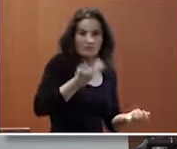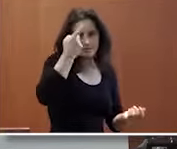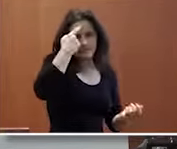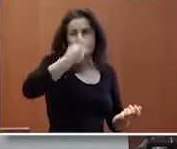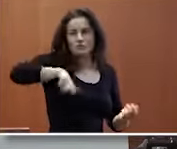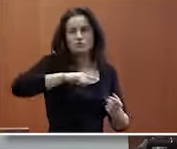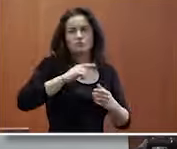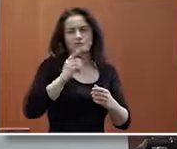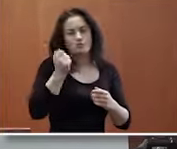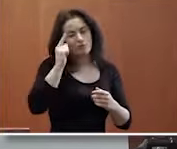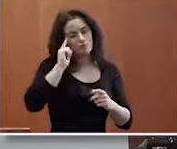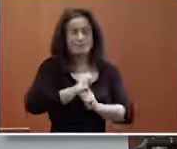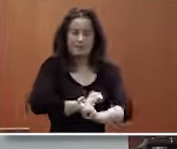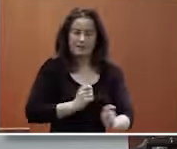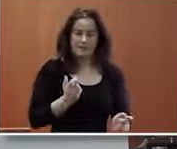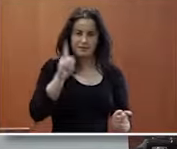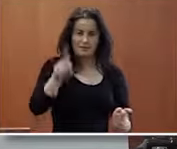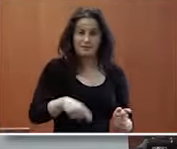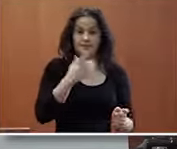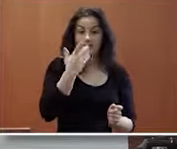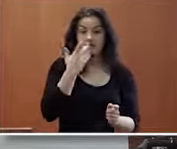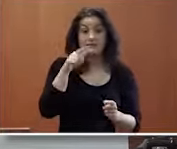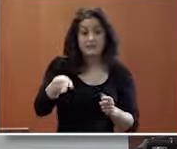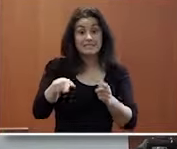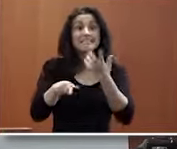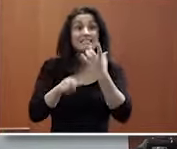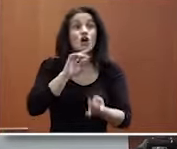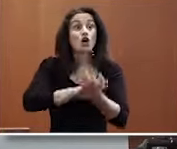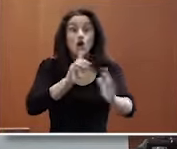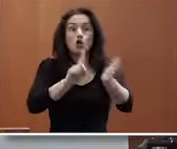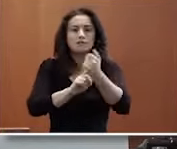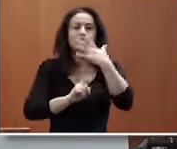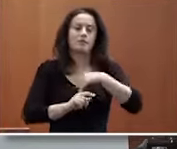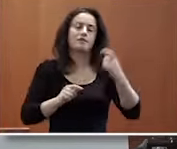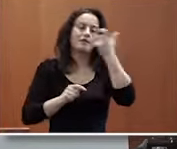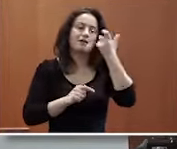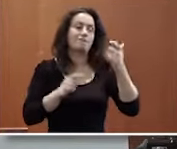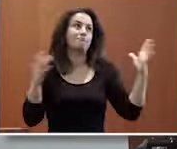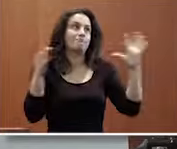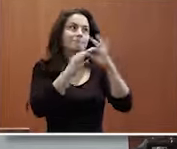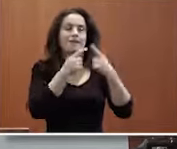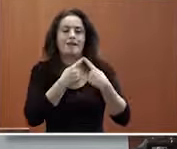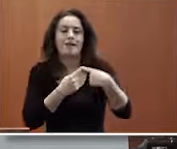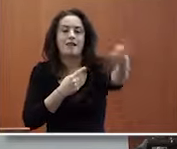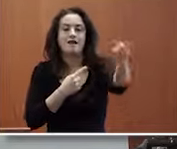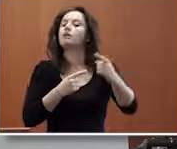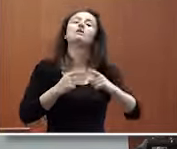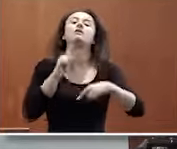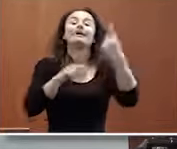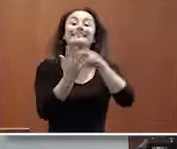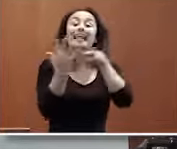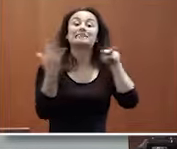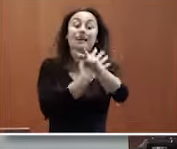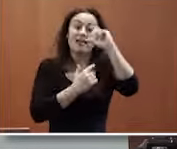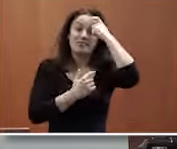inteligentes porque eso desde luego si eso se da hay claramente saber establecer una relación de largo plazo la transparencia como elemento fundamental